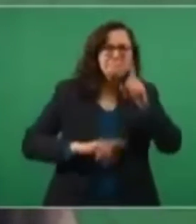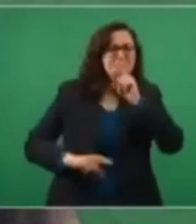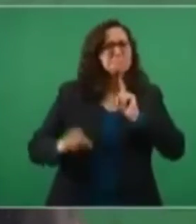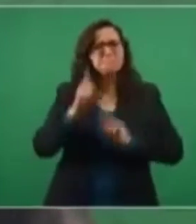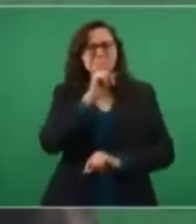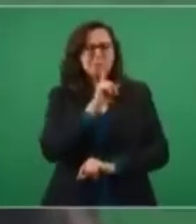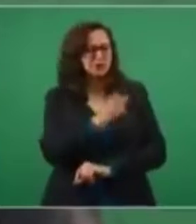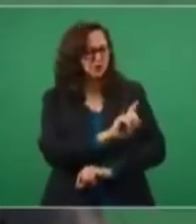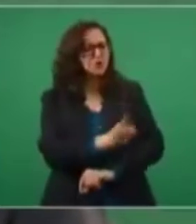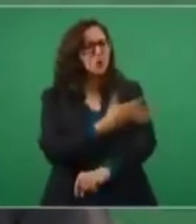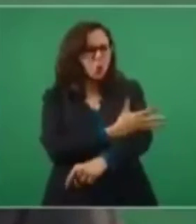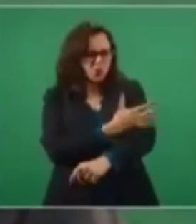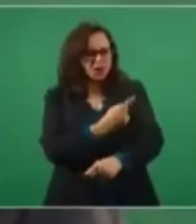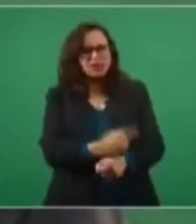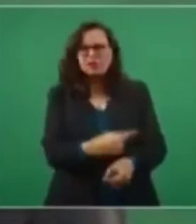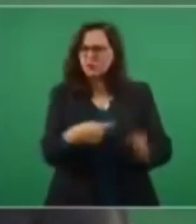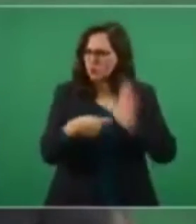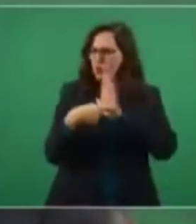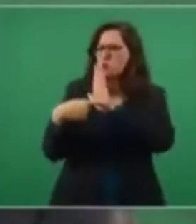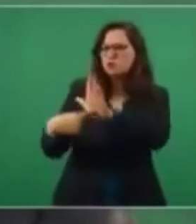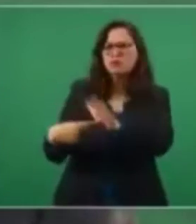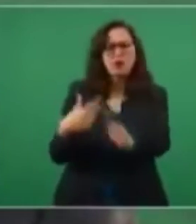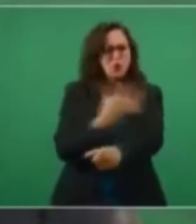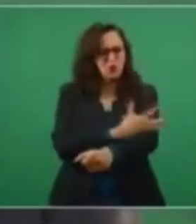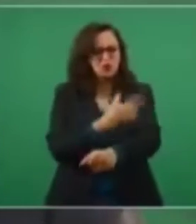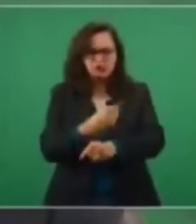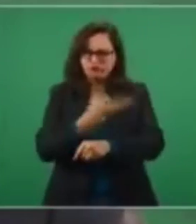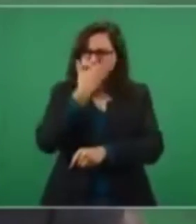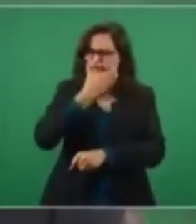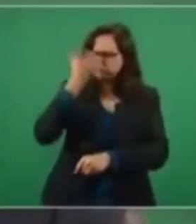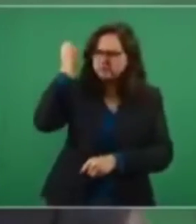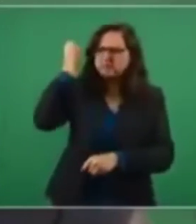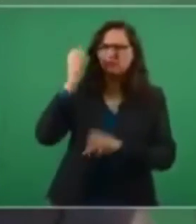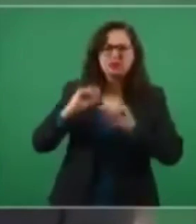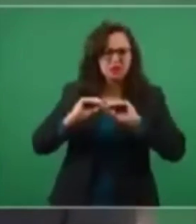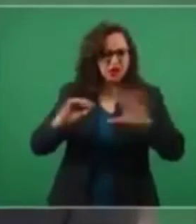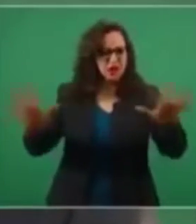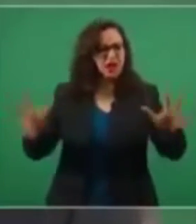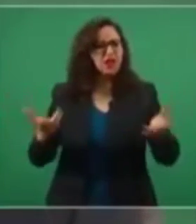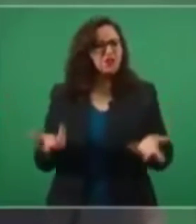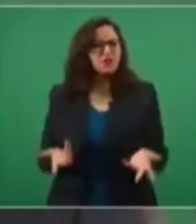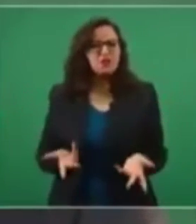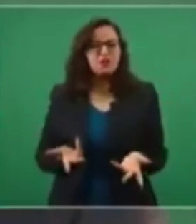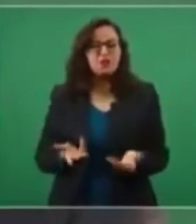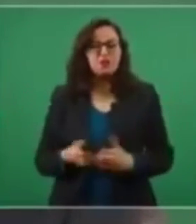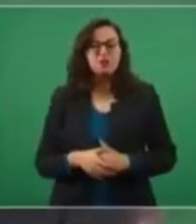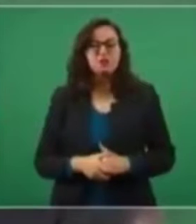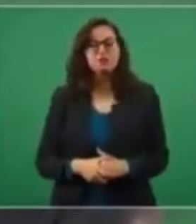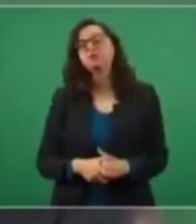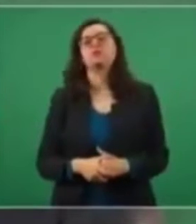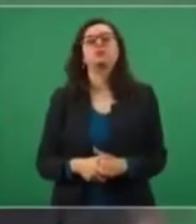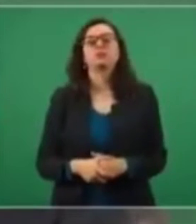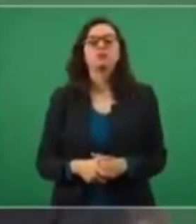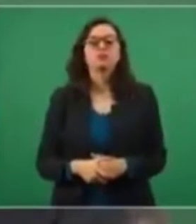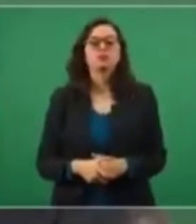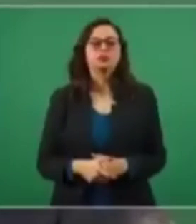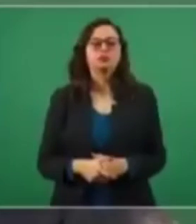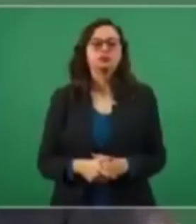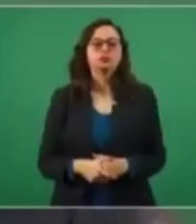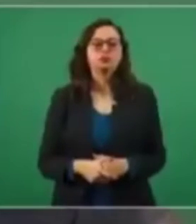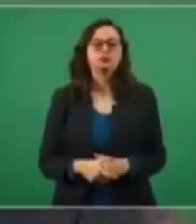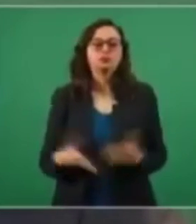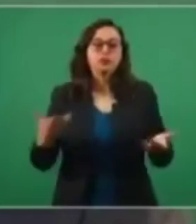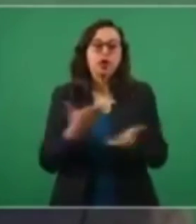ahora con la simulación sobre el